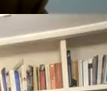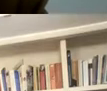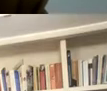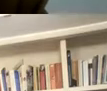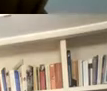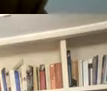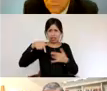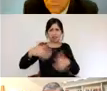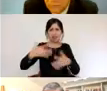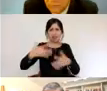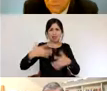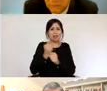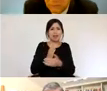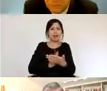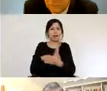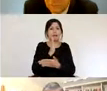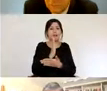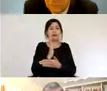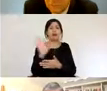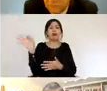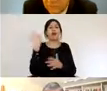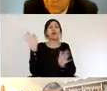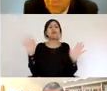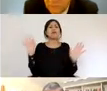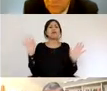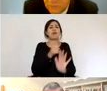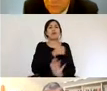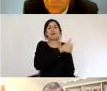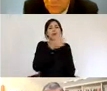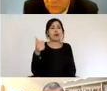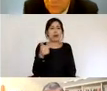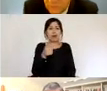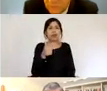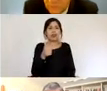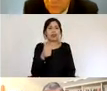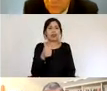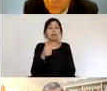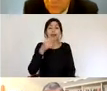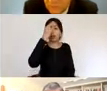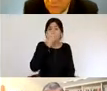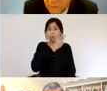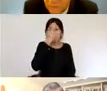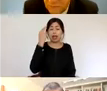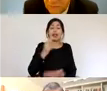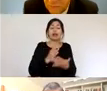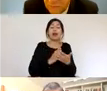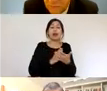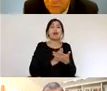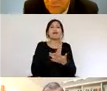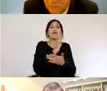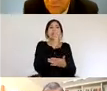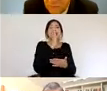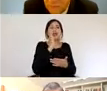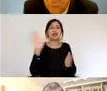ya estamos trabajando de hecho ya nos hemos reunido con todos ellos en marzo nos reunimos los primeros días de marzo nos reunimos con los equipos